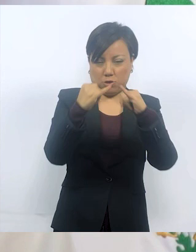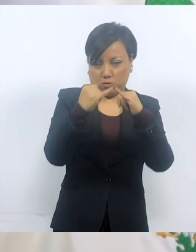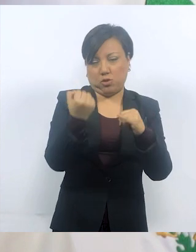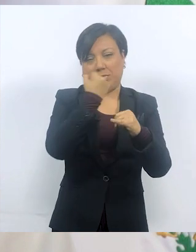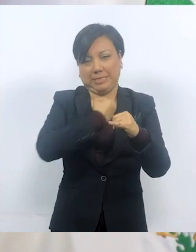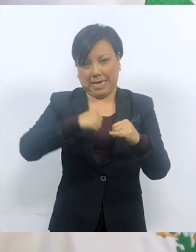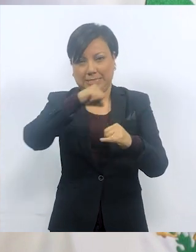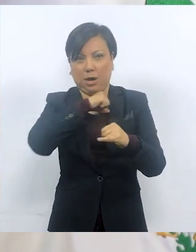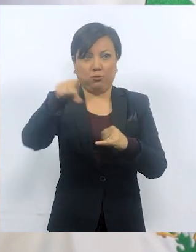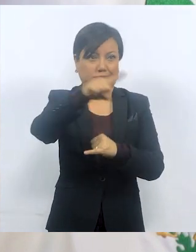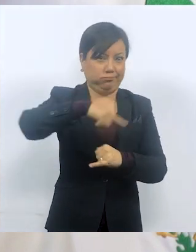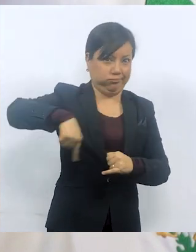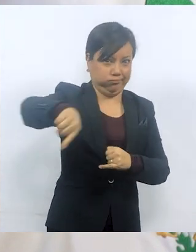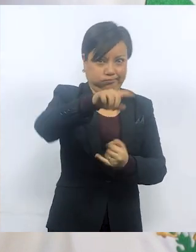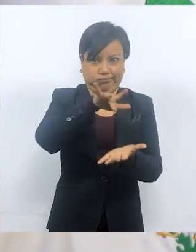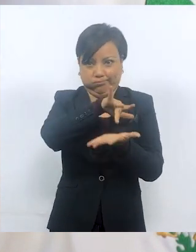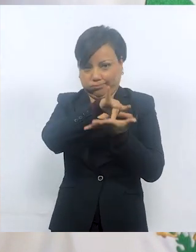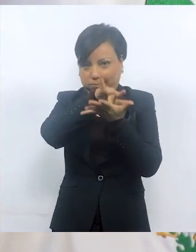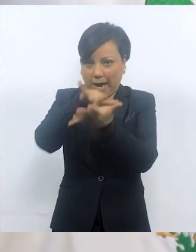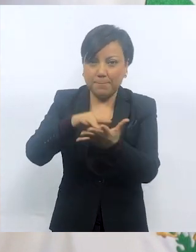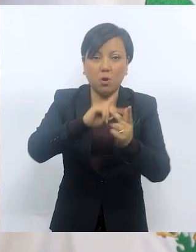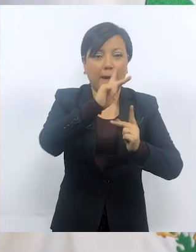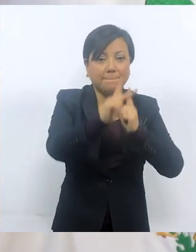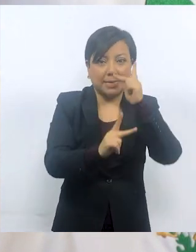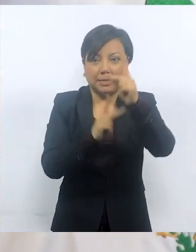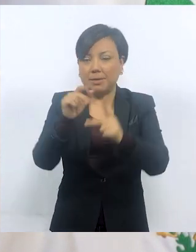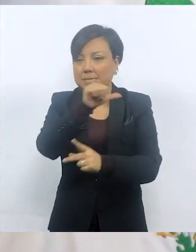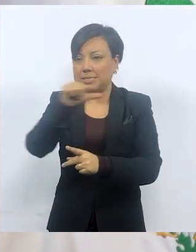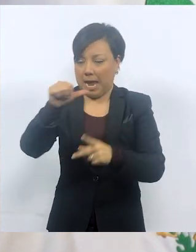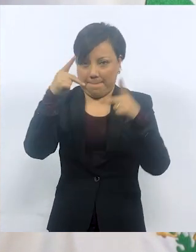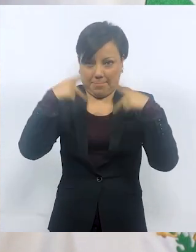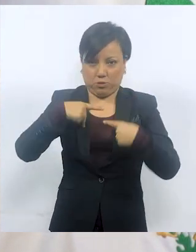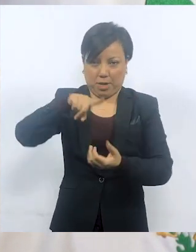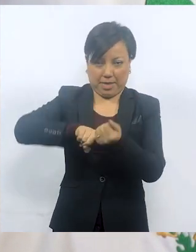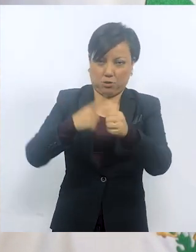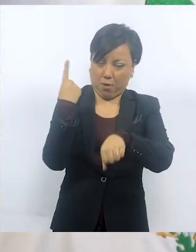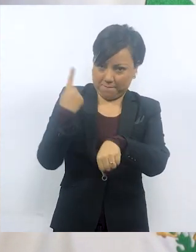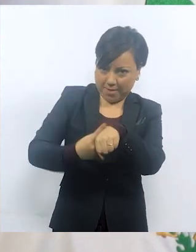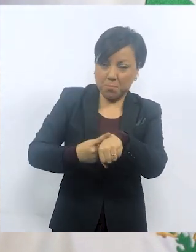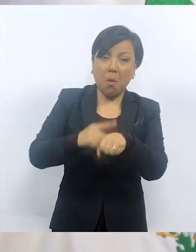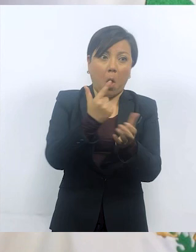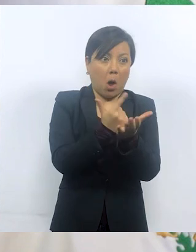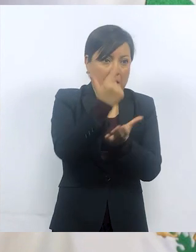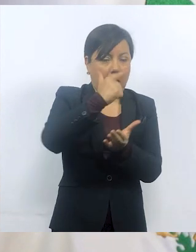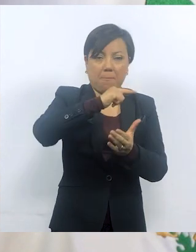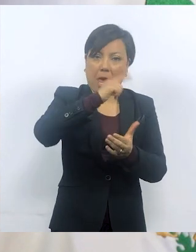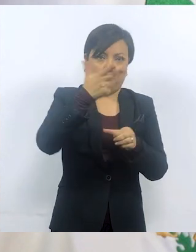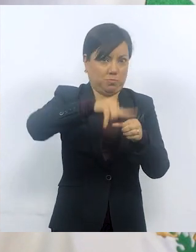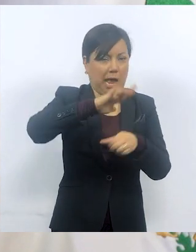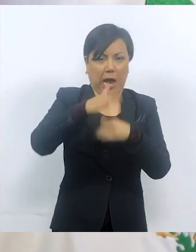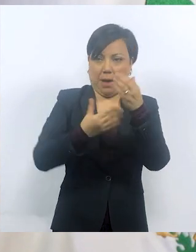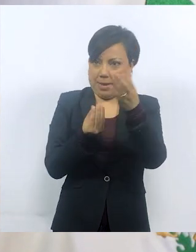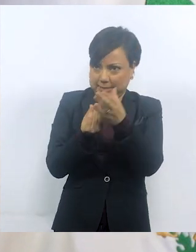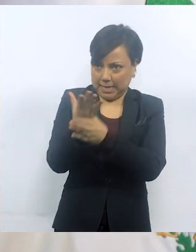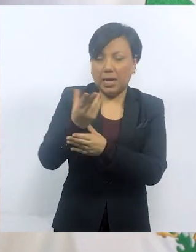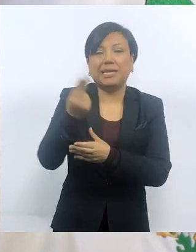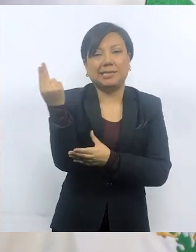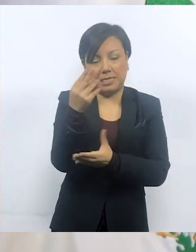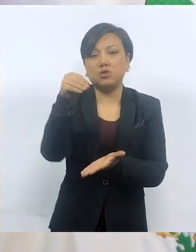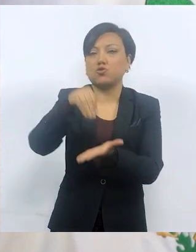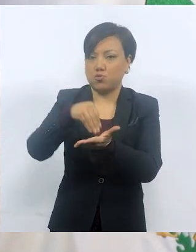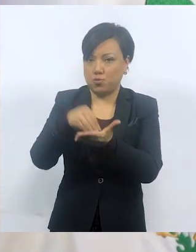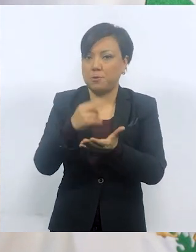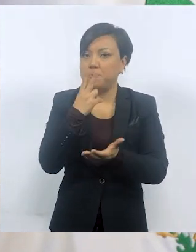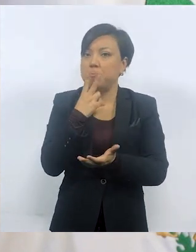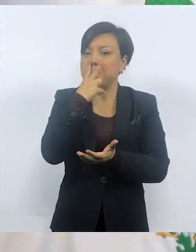se suma al esfuerzo realizado por las instituciones de salud en la entidad, que facilitan este equipo médico a pacientes que son dados de alta de las unidades hospitalarias,